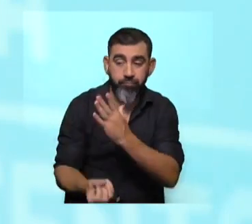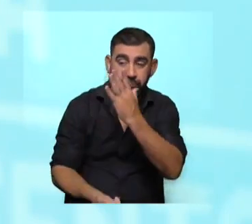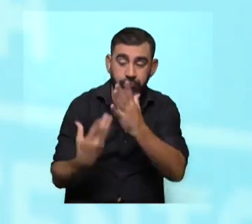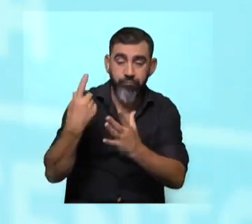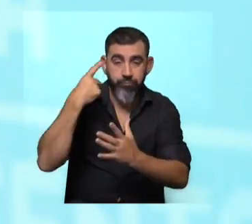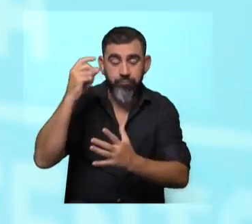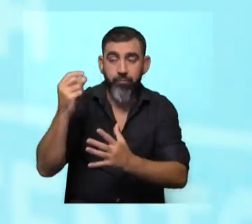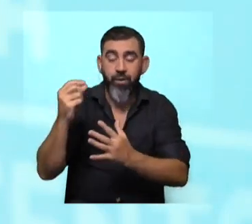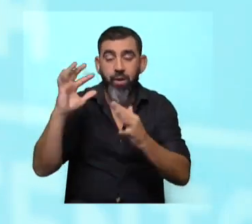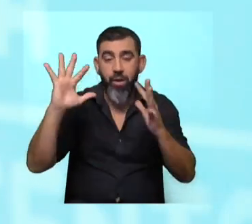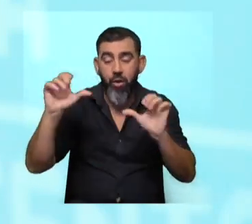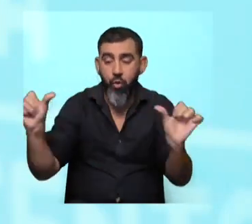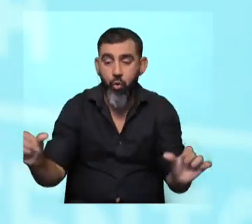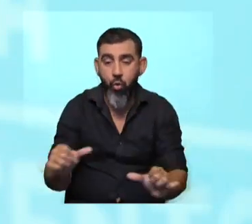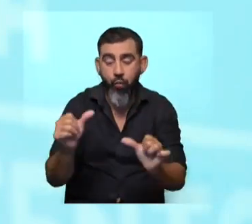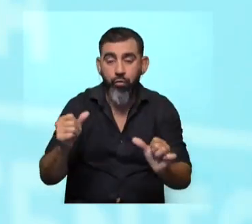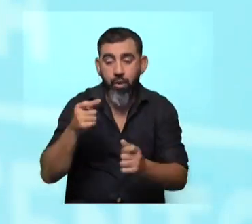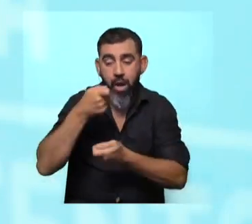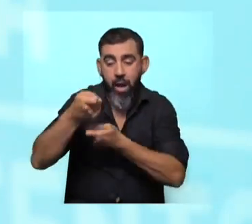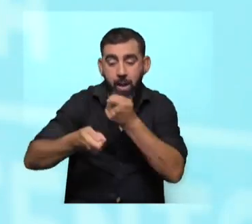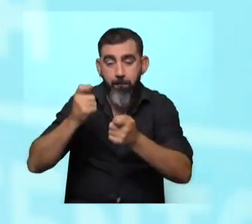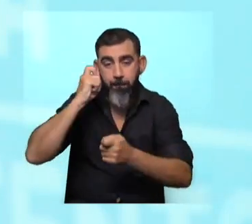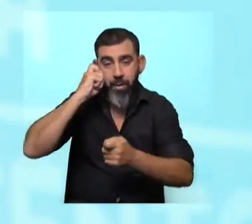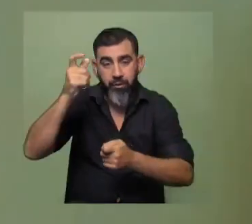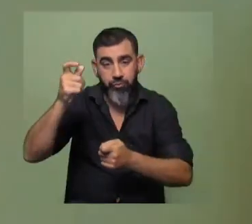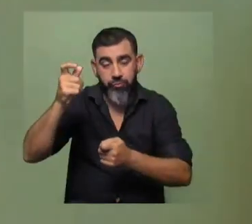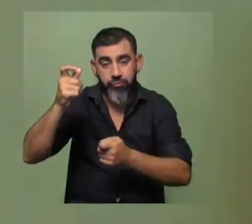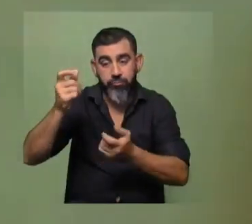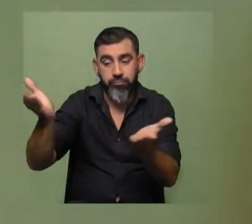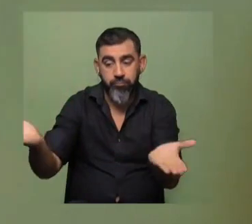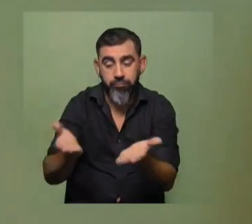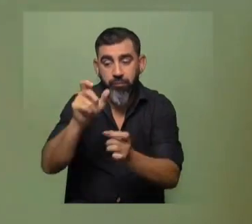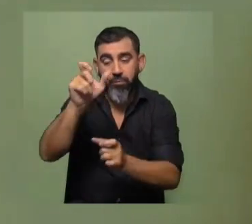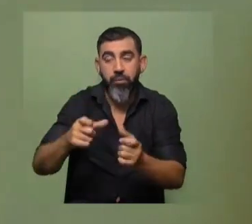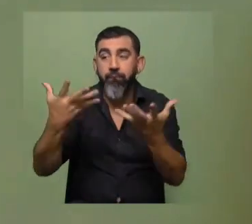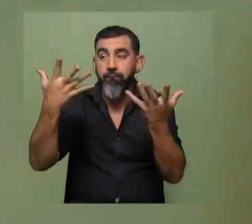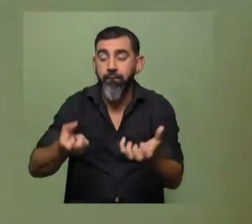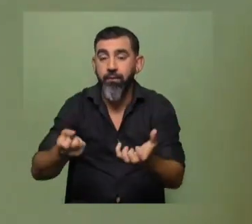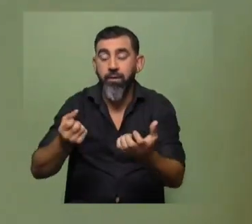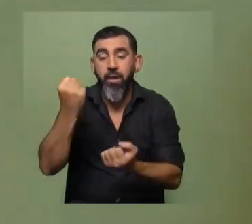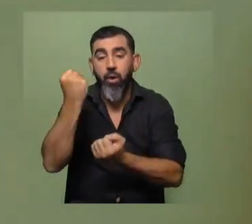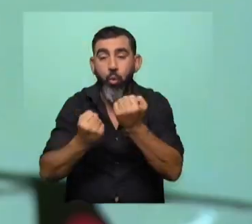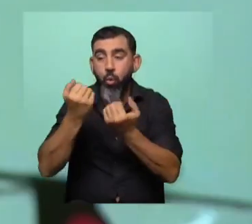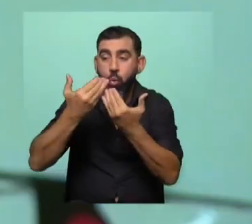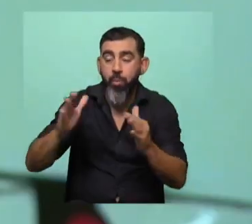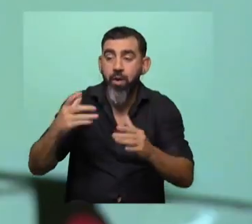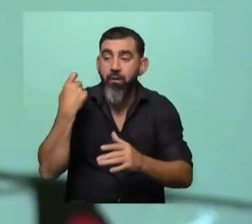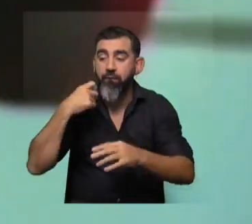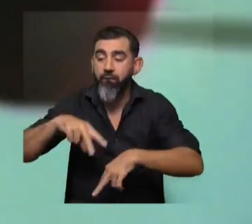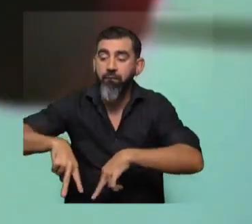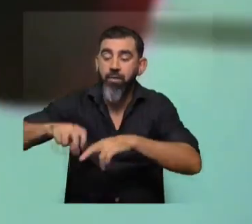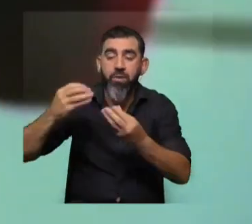a la innovación, a la aplicación del conocimiento, al alentar a quien quiere abrir campos de la economía que tal vez no estén explorados.